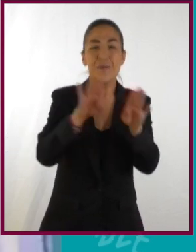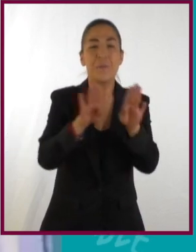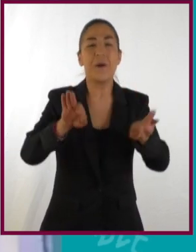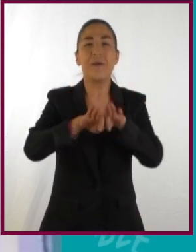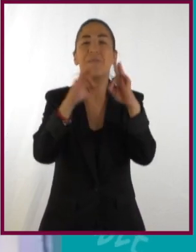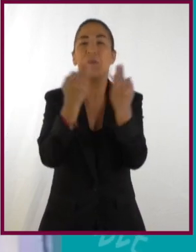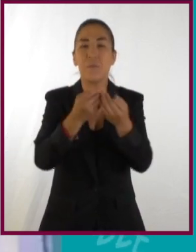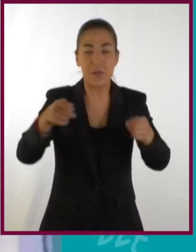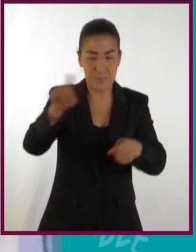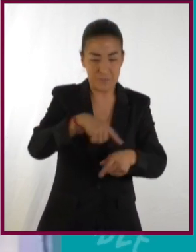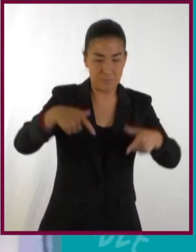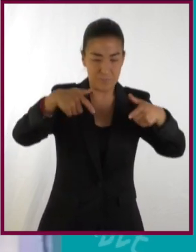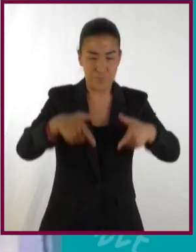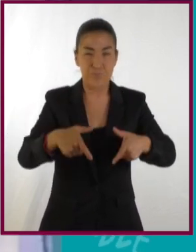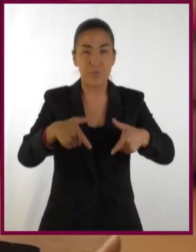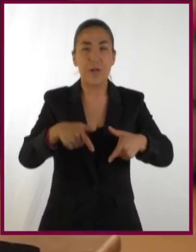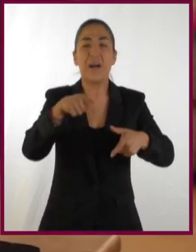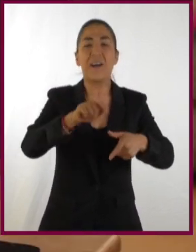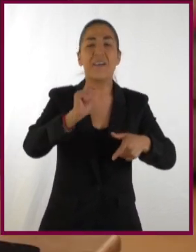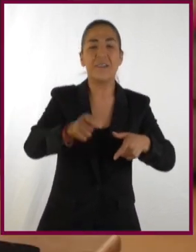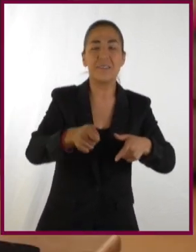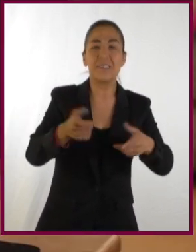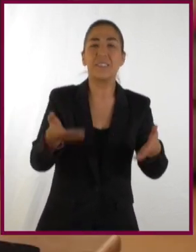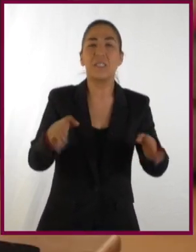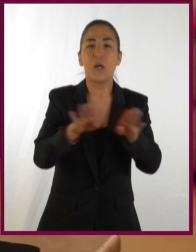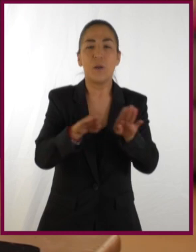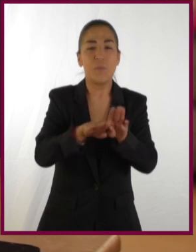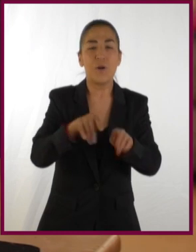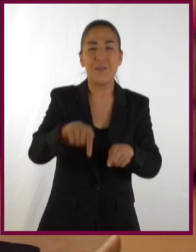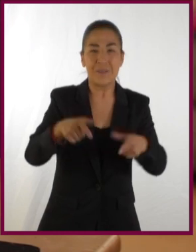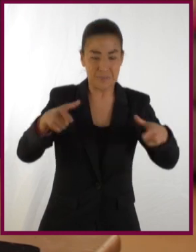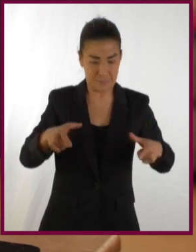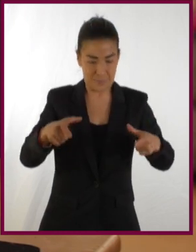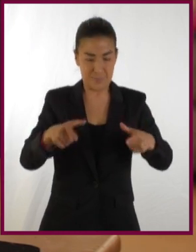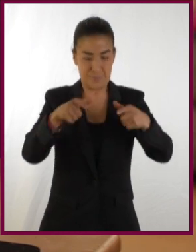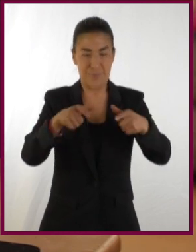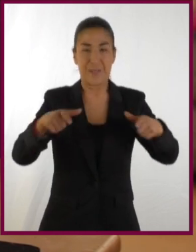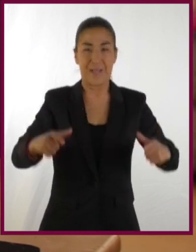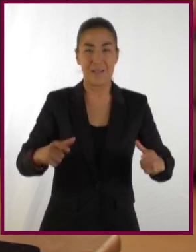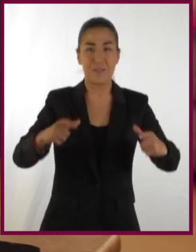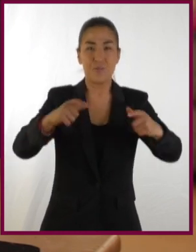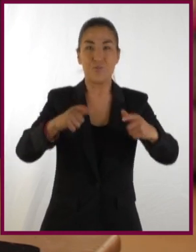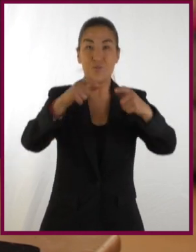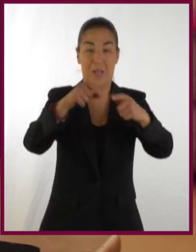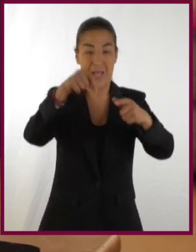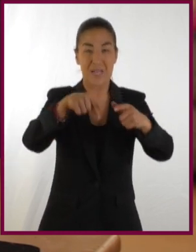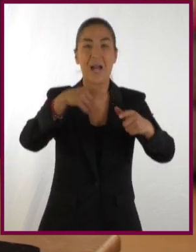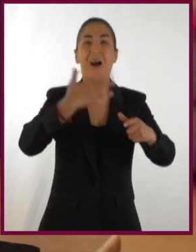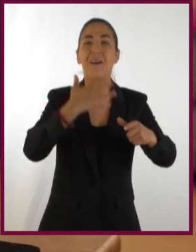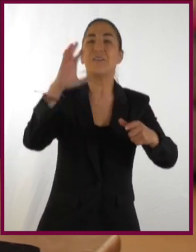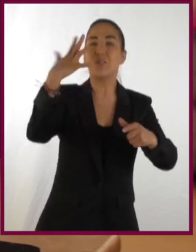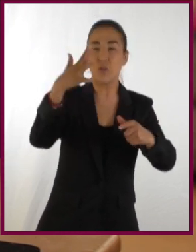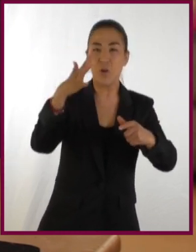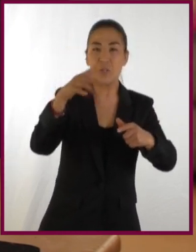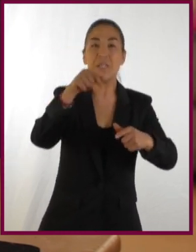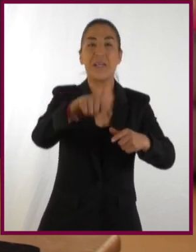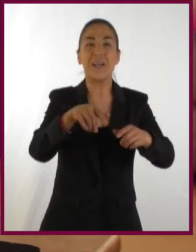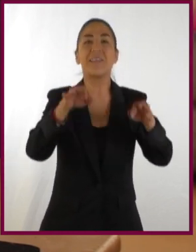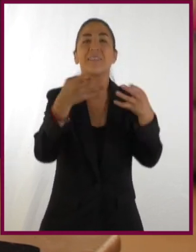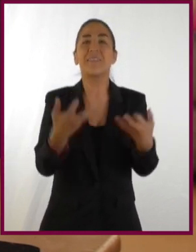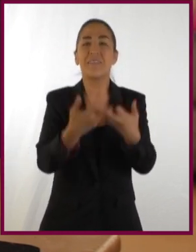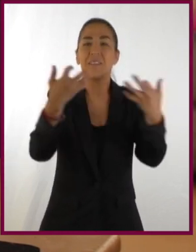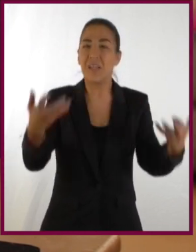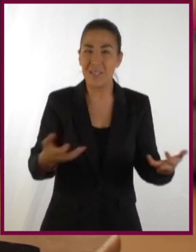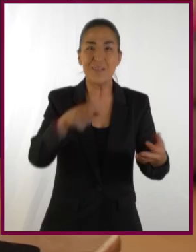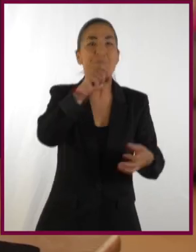basados en la circunferencia. Kepler enuncia que en uno de los focos de una elipse está el